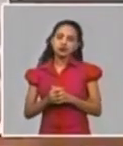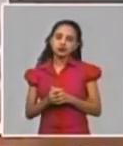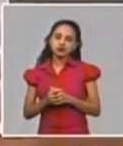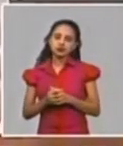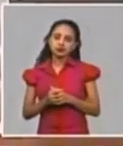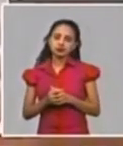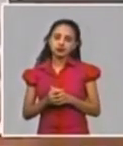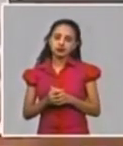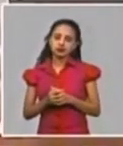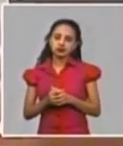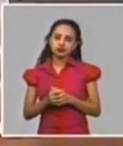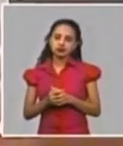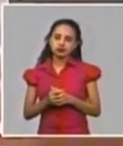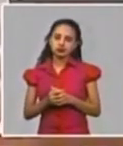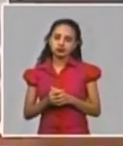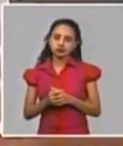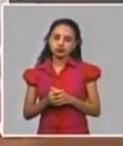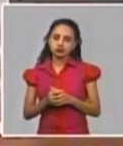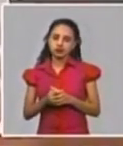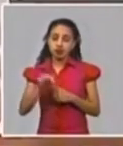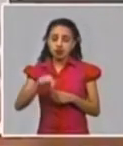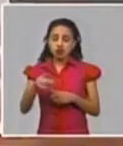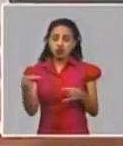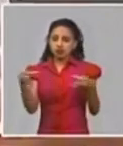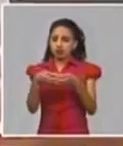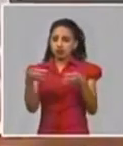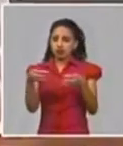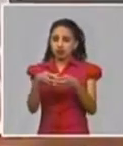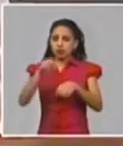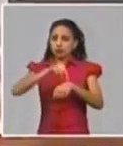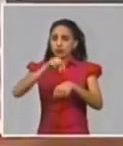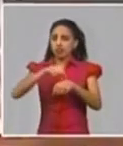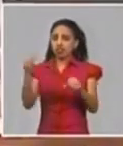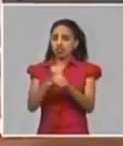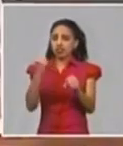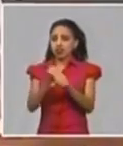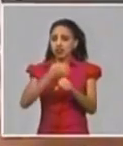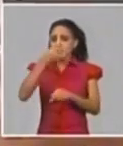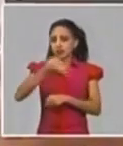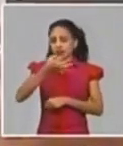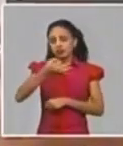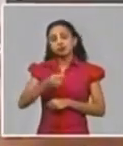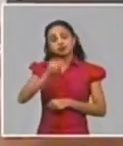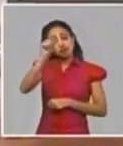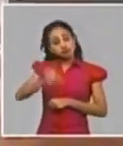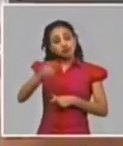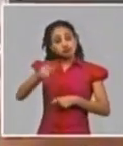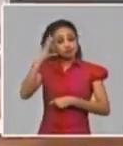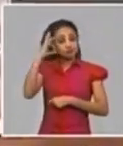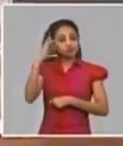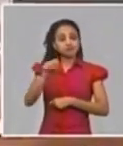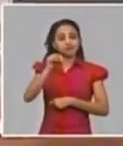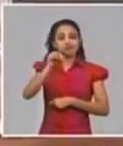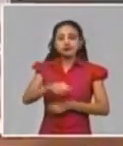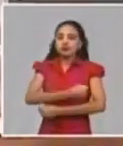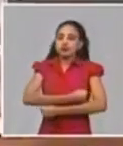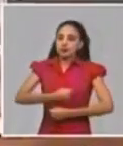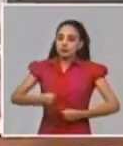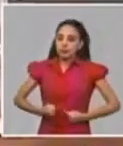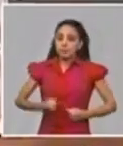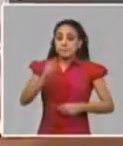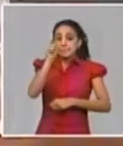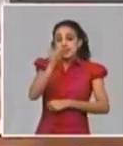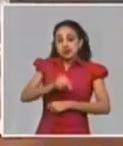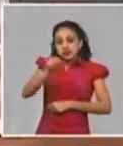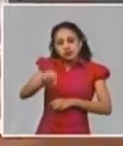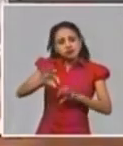terminamos una de las sesiones del Grupo Temporal Nacional, dice, gente tiene que entender que esto lleva a un sacrificio personal,